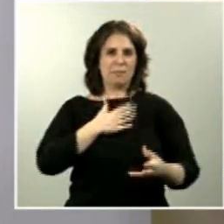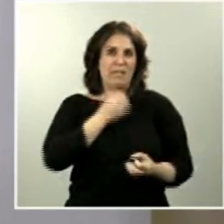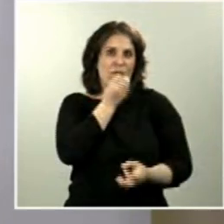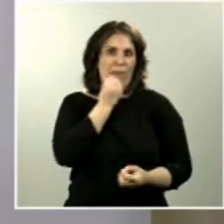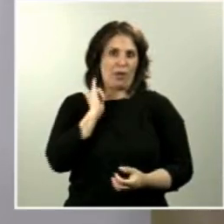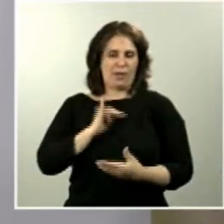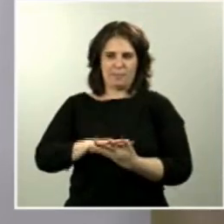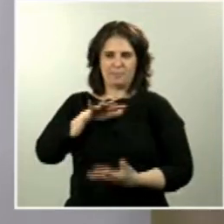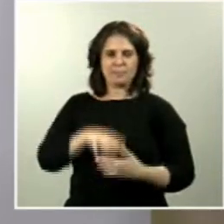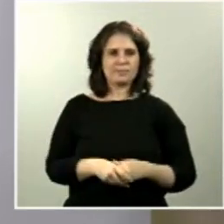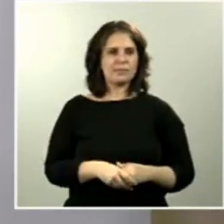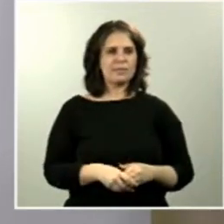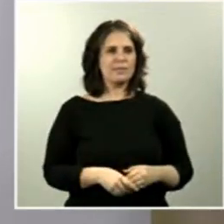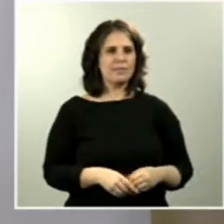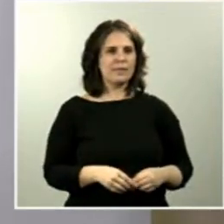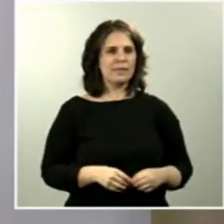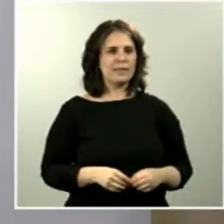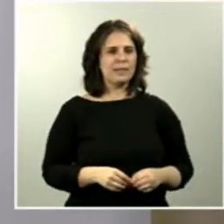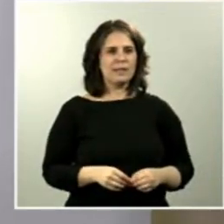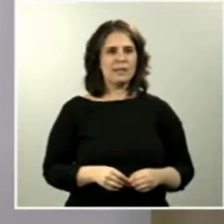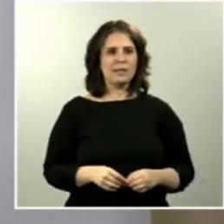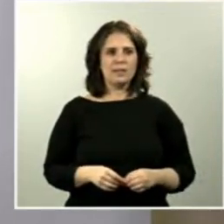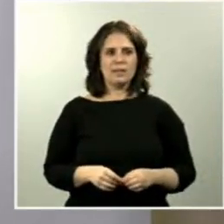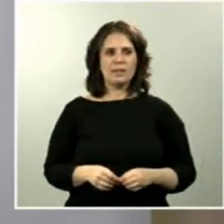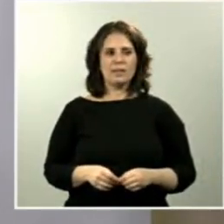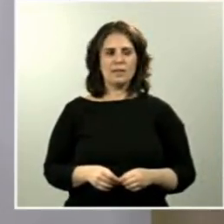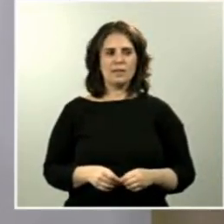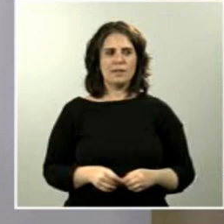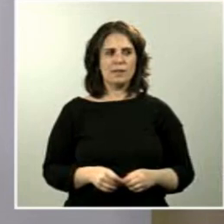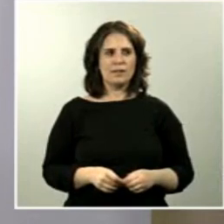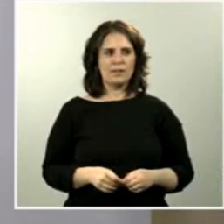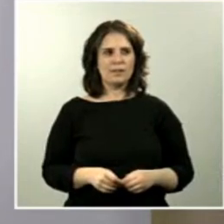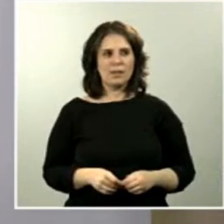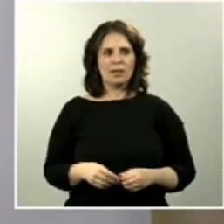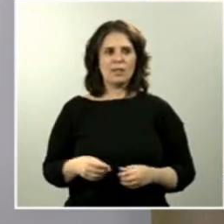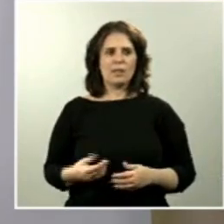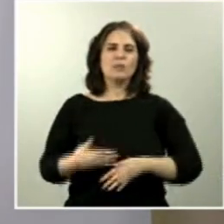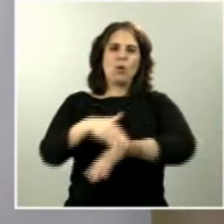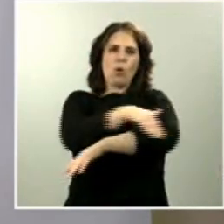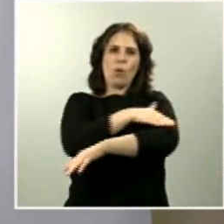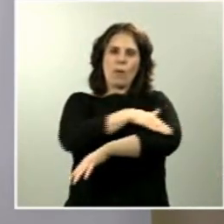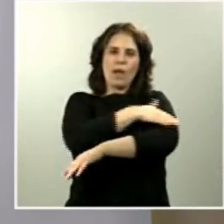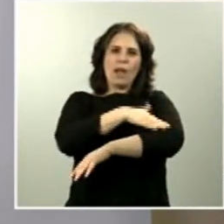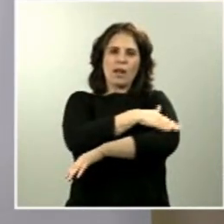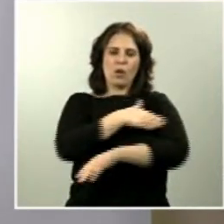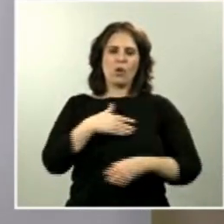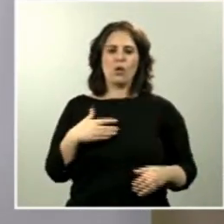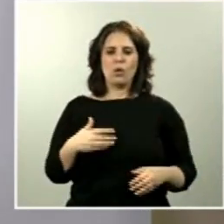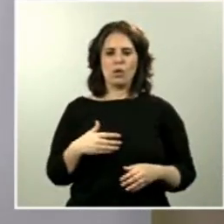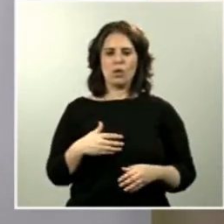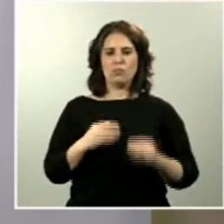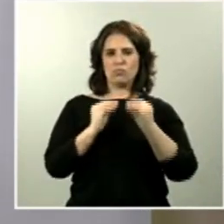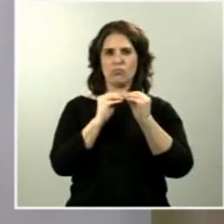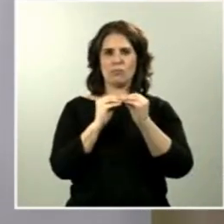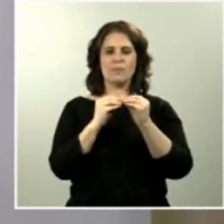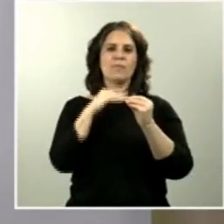Sí decirle que, evidentemente, cuando el Gobierno decreta o regula en materia, en este caso, de la actividad agrícola,